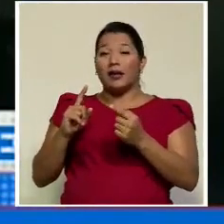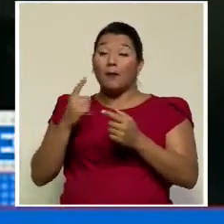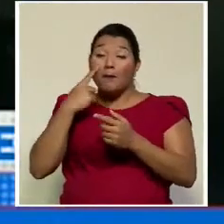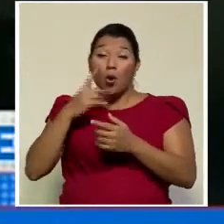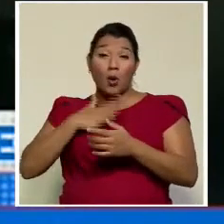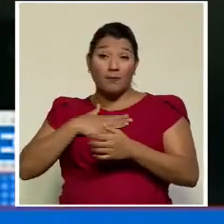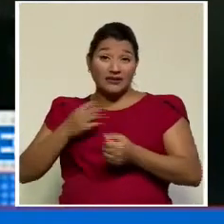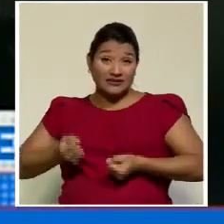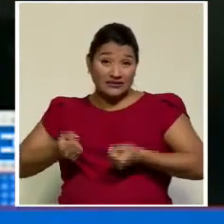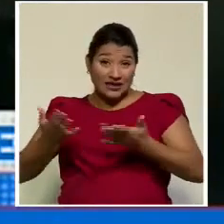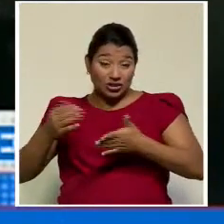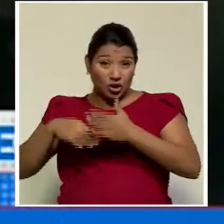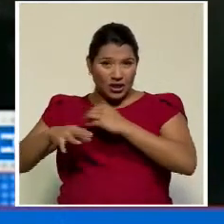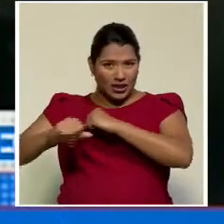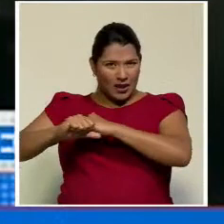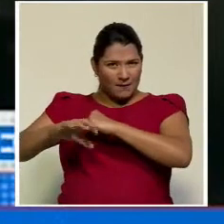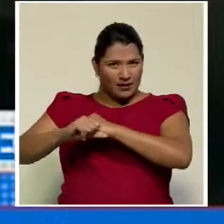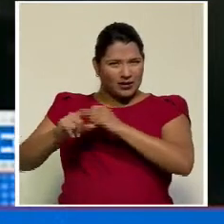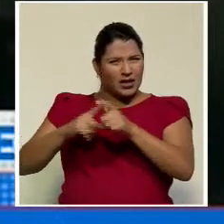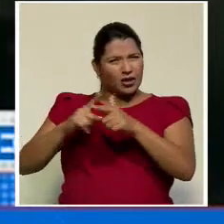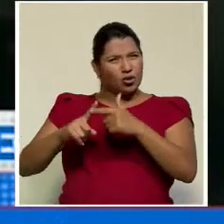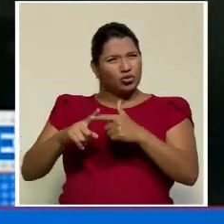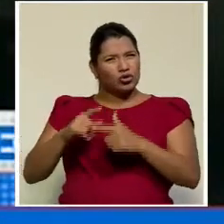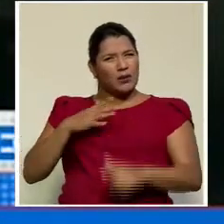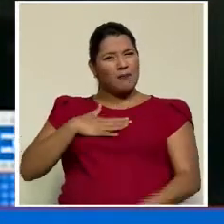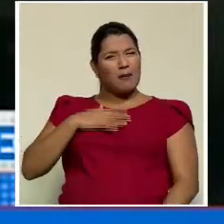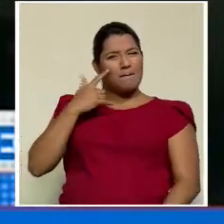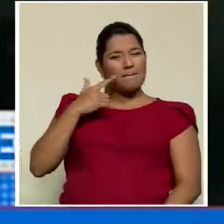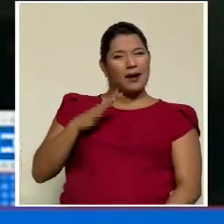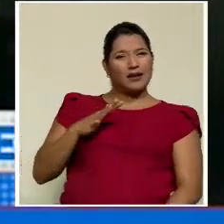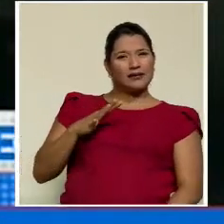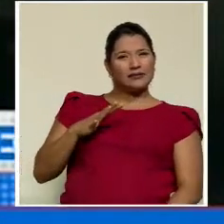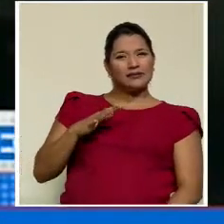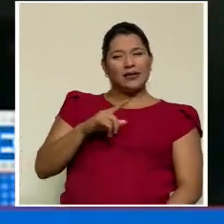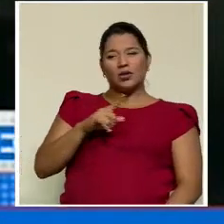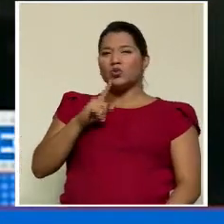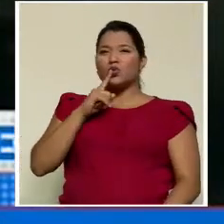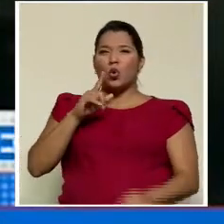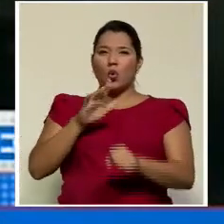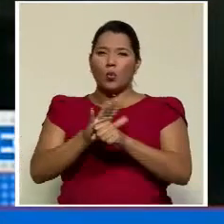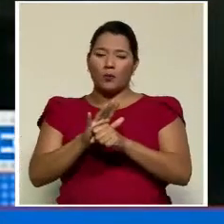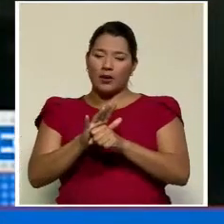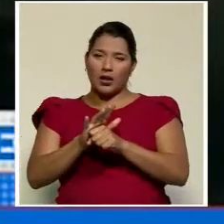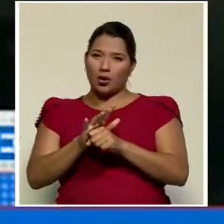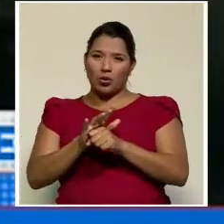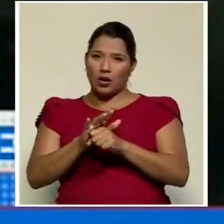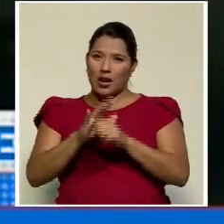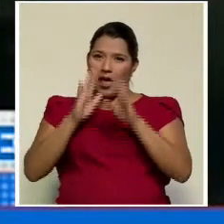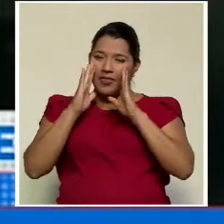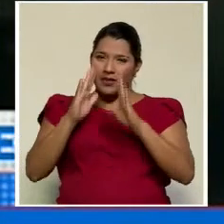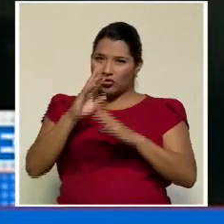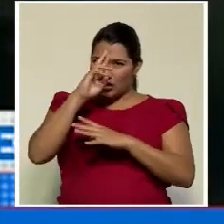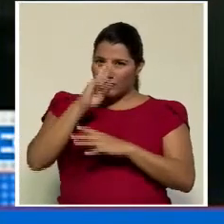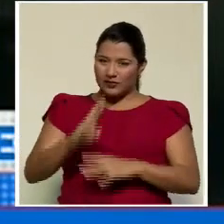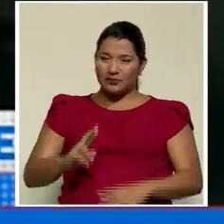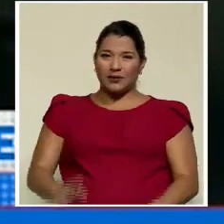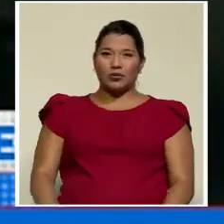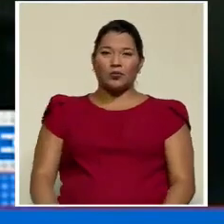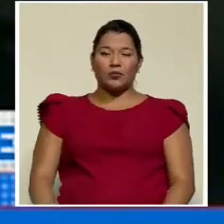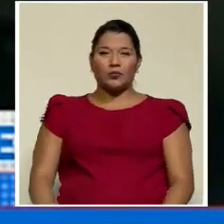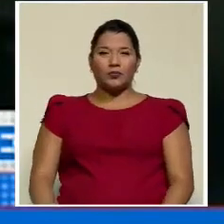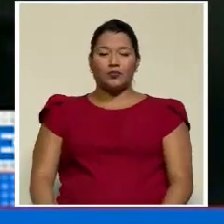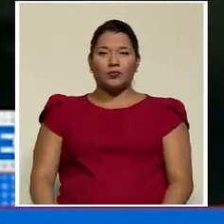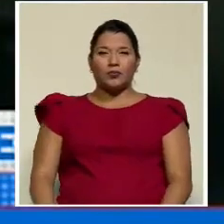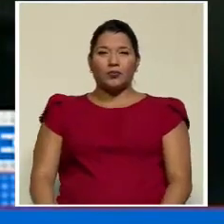Y a eso me resultó un poquito que se brincaron acerca en el trato y el respeto que debe existir en estas cosas. O sea,